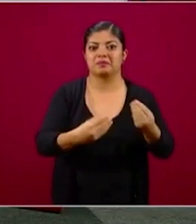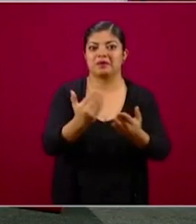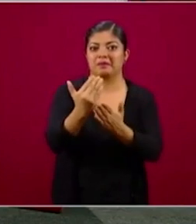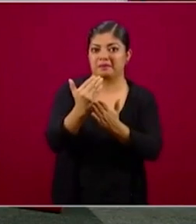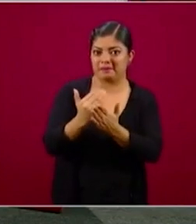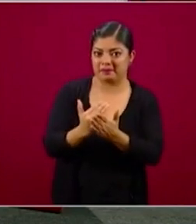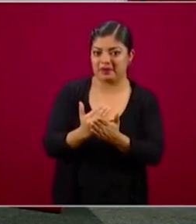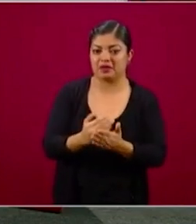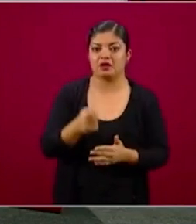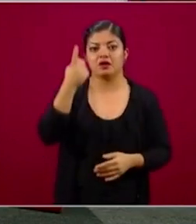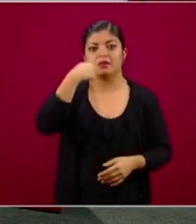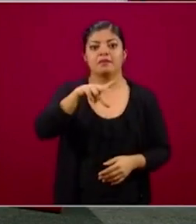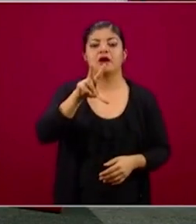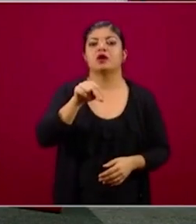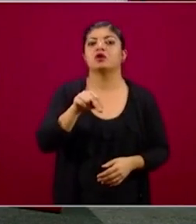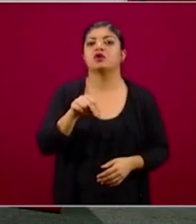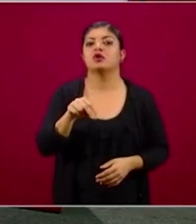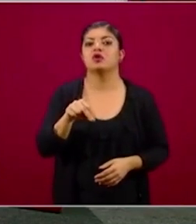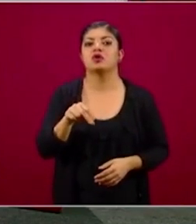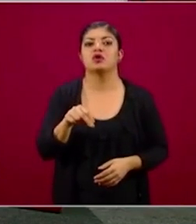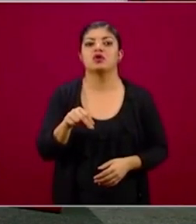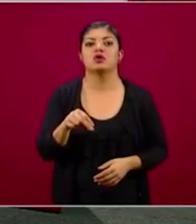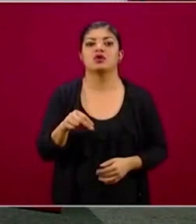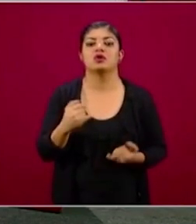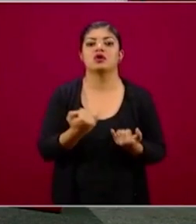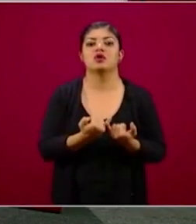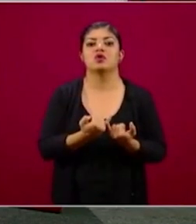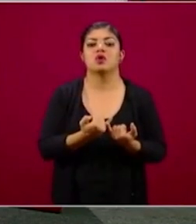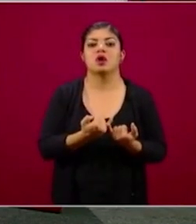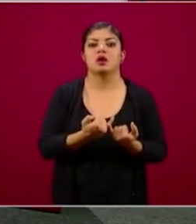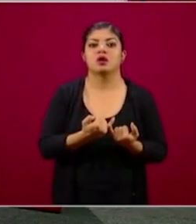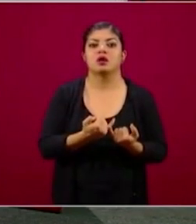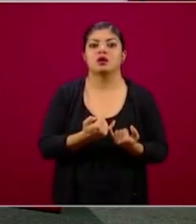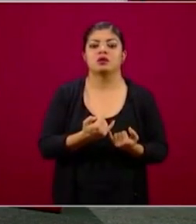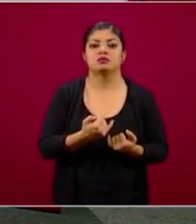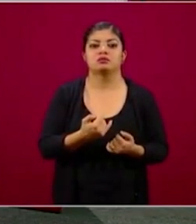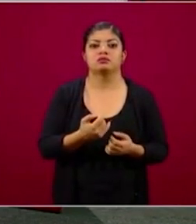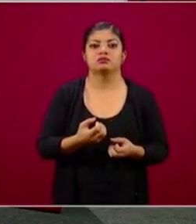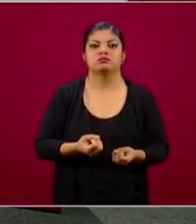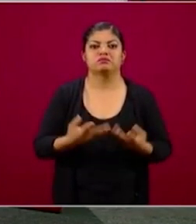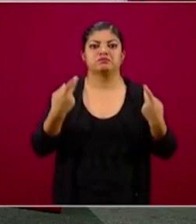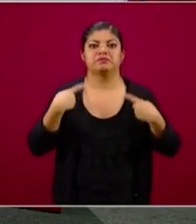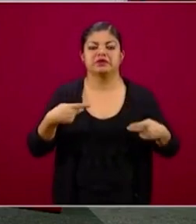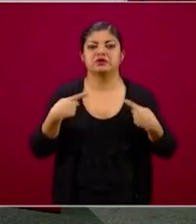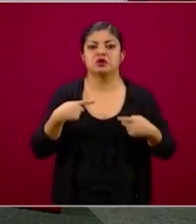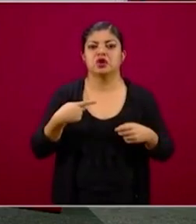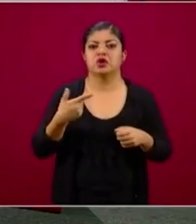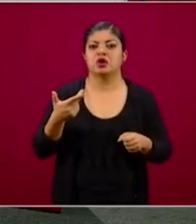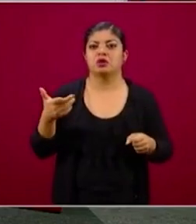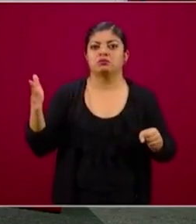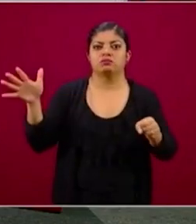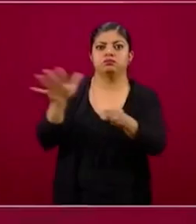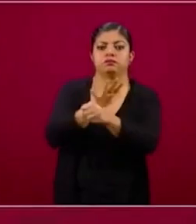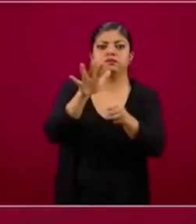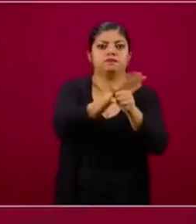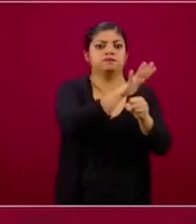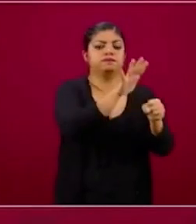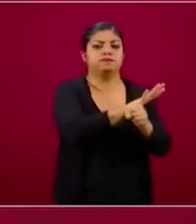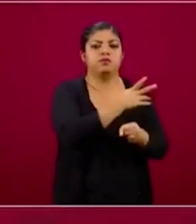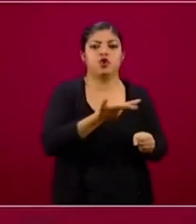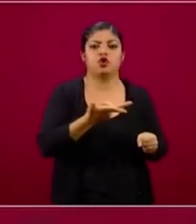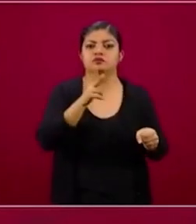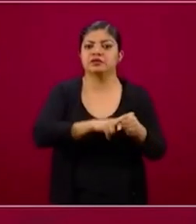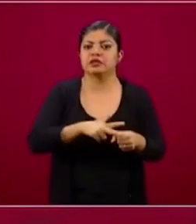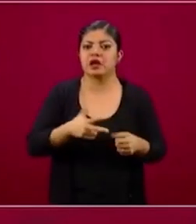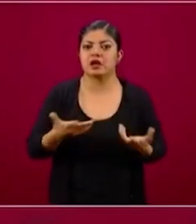para no superar en ningún momento la capacidad de atención hospitalaria que tiene